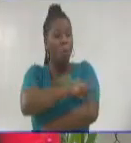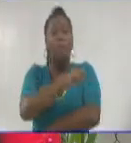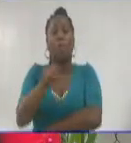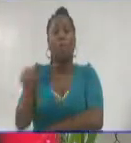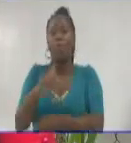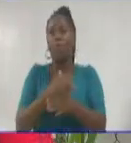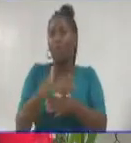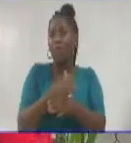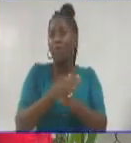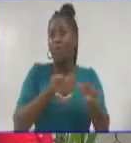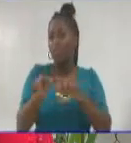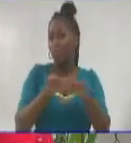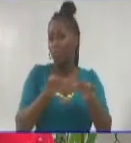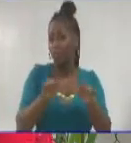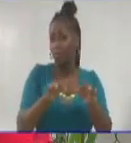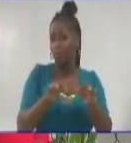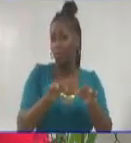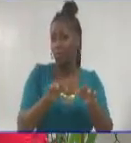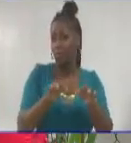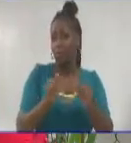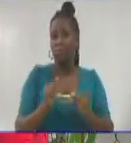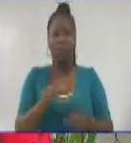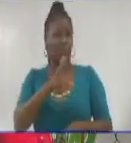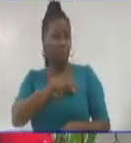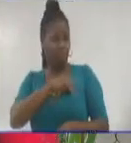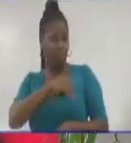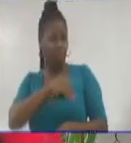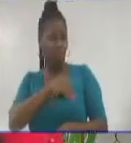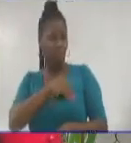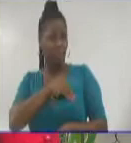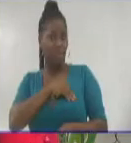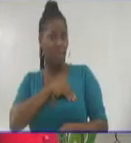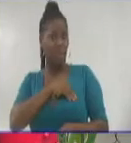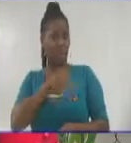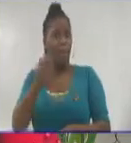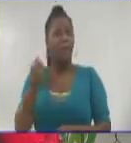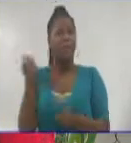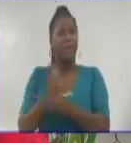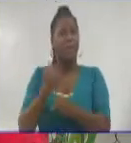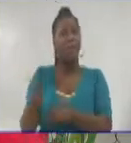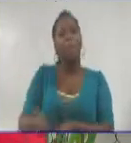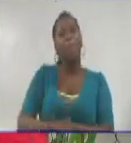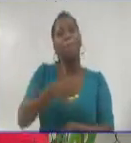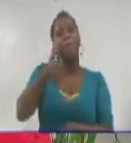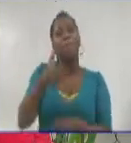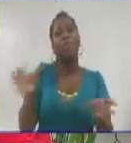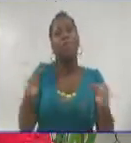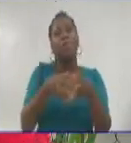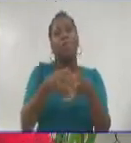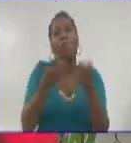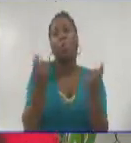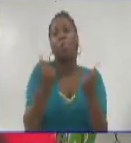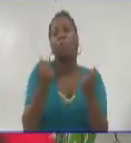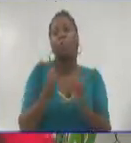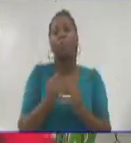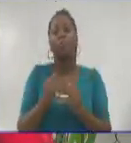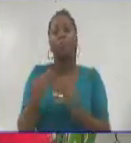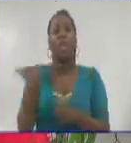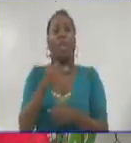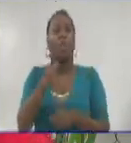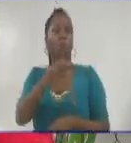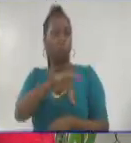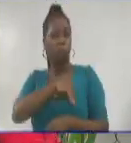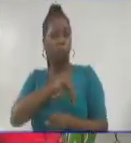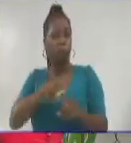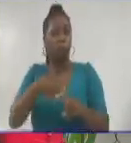varias funciones. Es mi trabajo como delegada, es mi trabajo como presidente de comisión, es mi trabajo además como diputada que también se